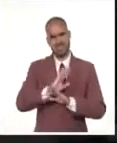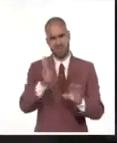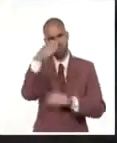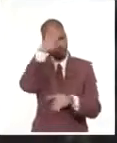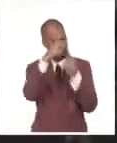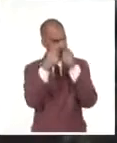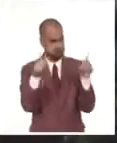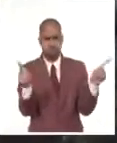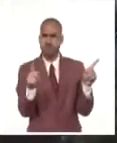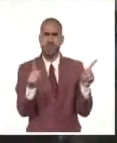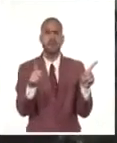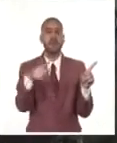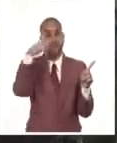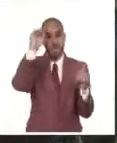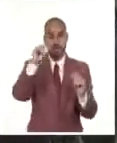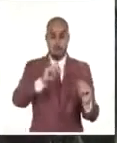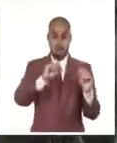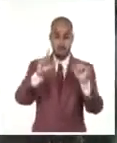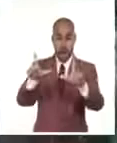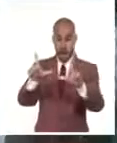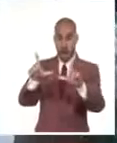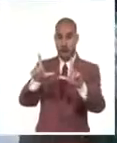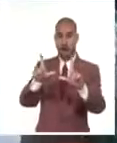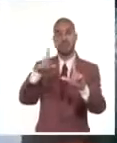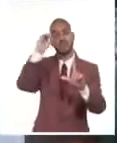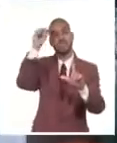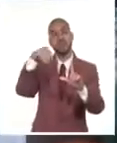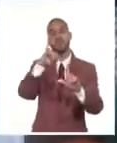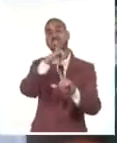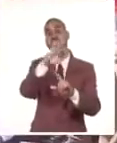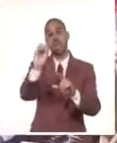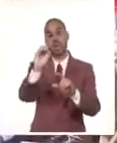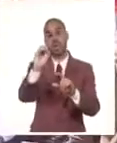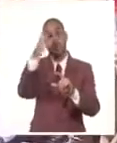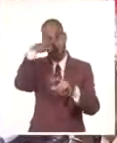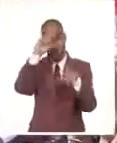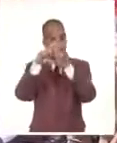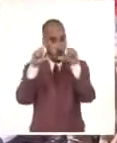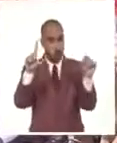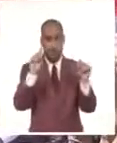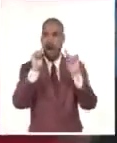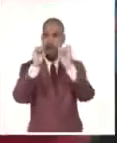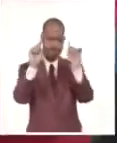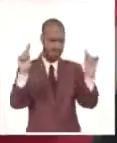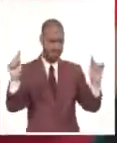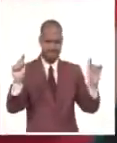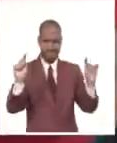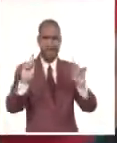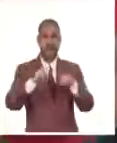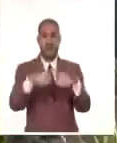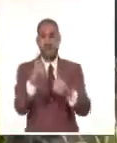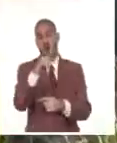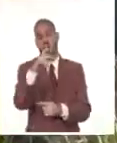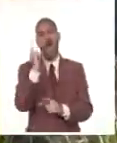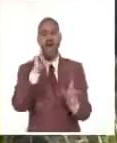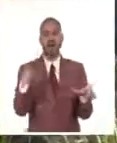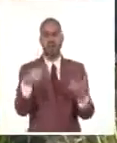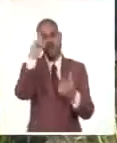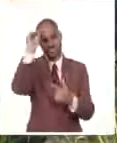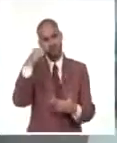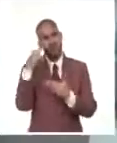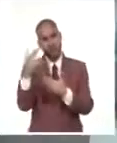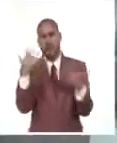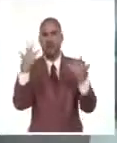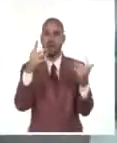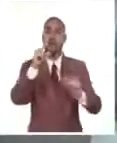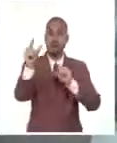Cuba, donde una placa como esta llegó a 60 instituciones del país, para que en este nuevo aniversario no faltara el reconocimiento a quienes